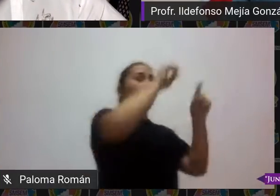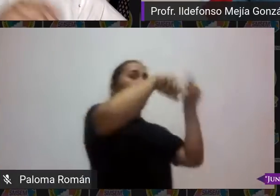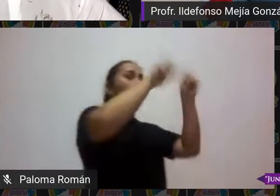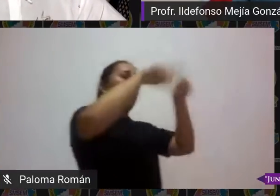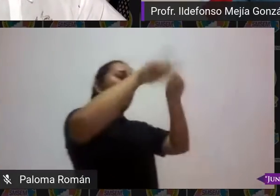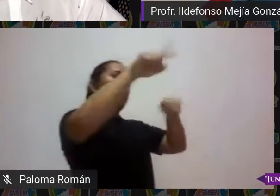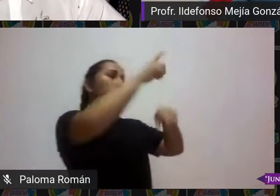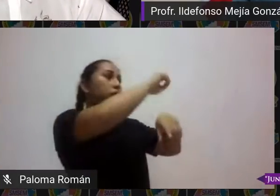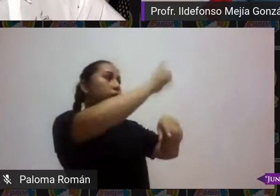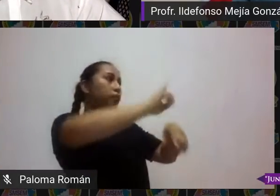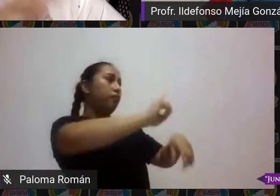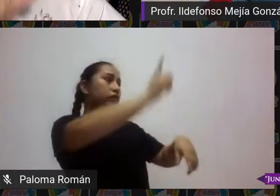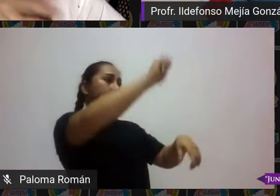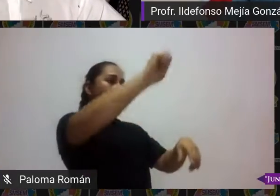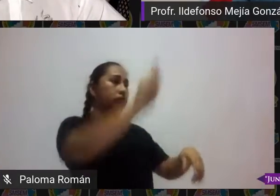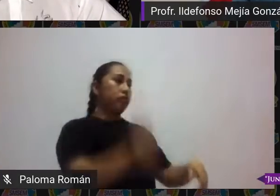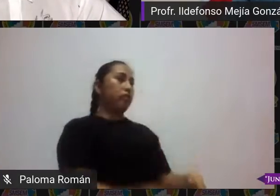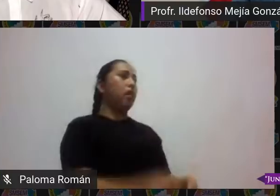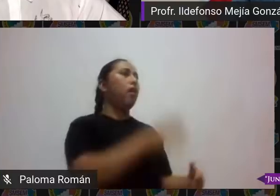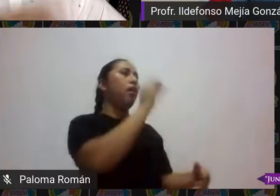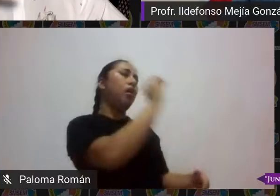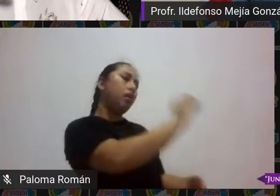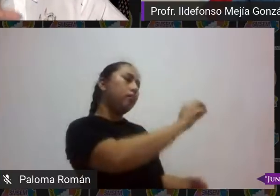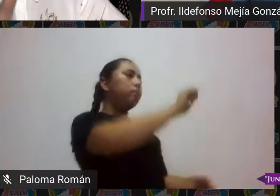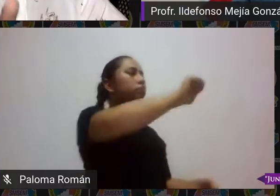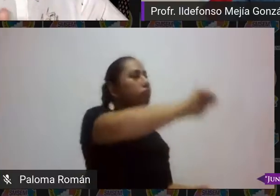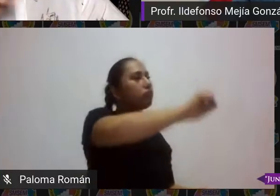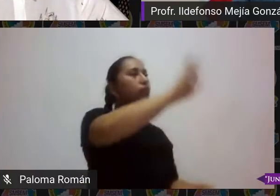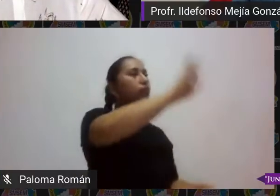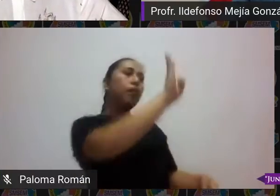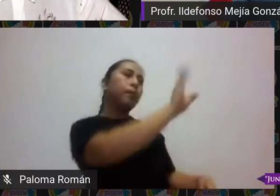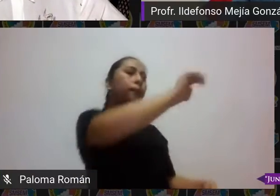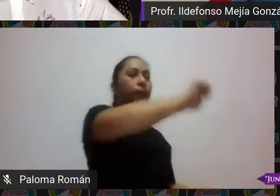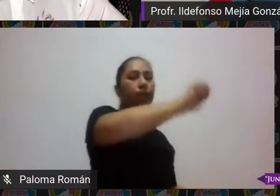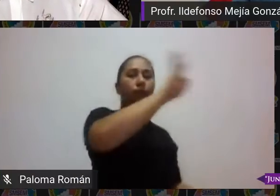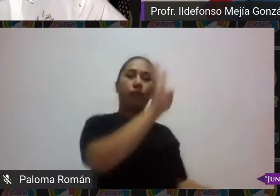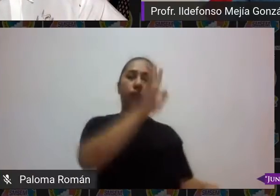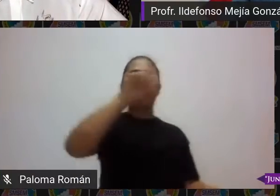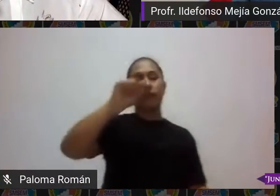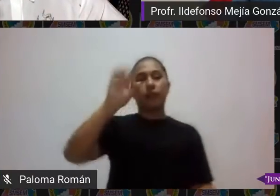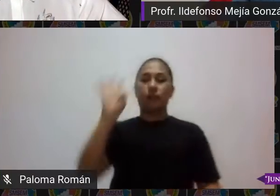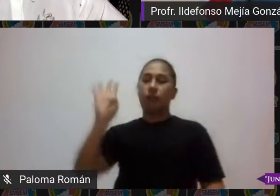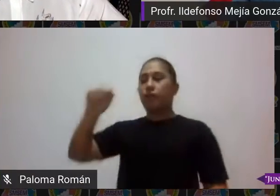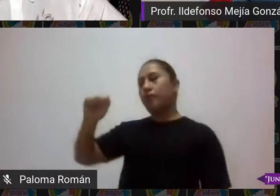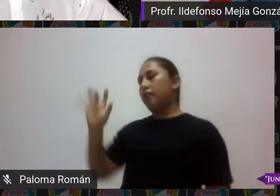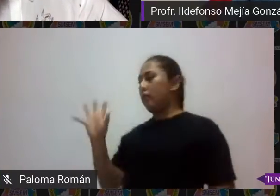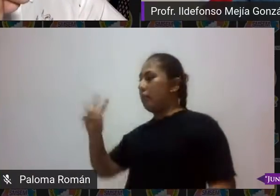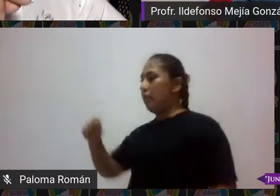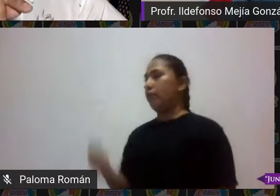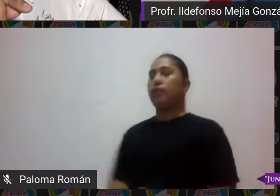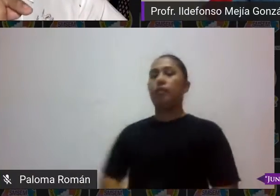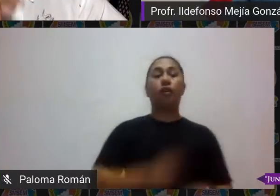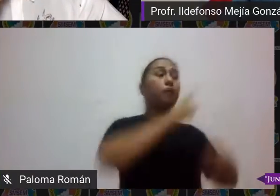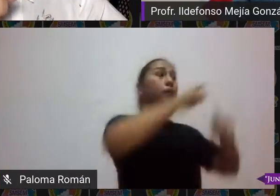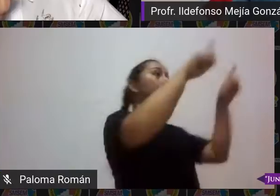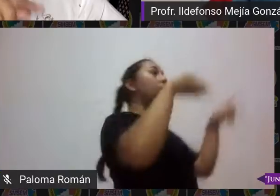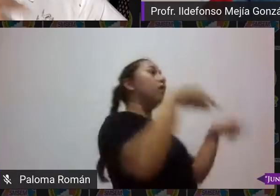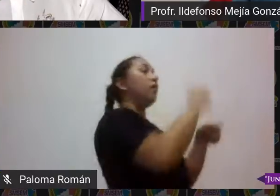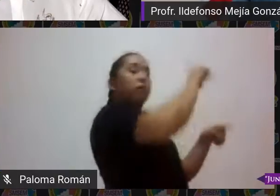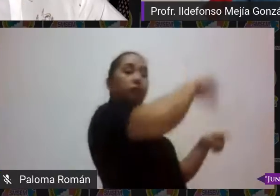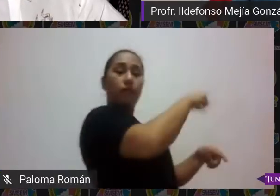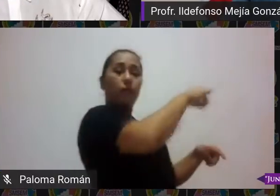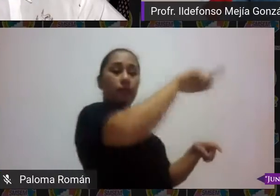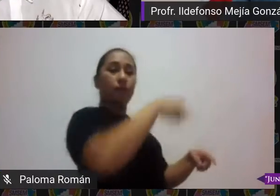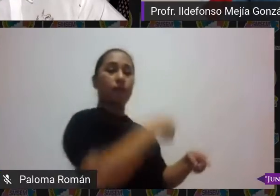reactivos de opción múltiple ambas y eso hay lo claro pero de que es el mismo instrumento que va a resolver o que va a